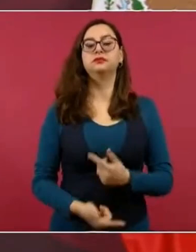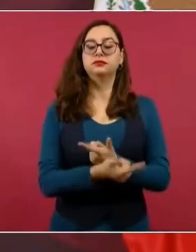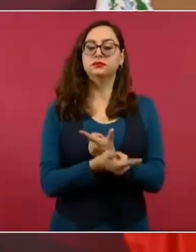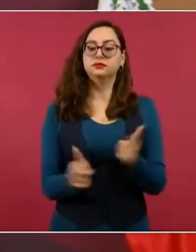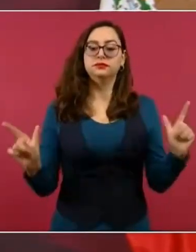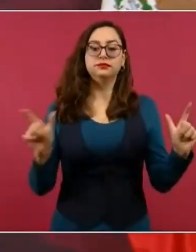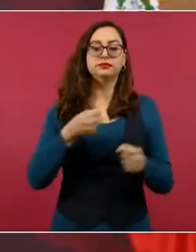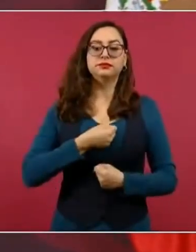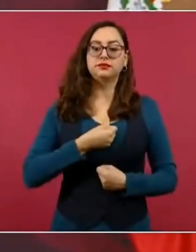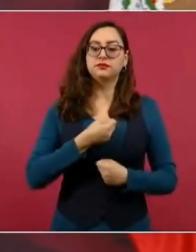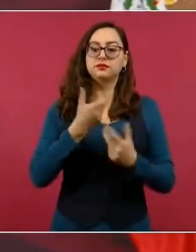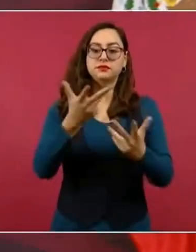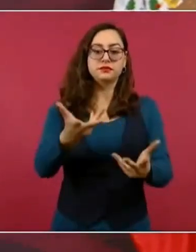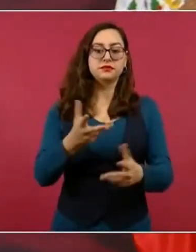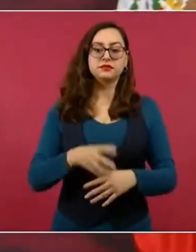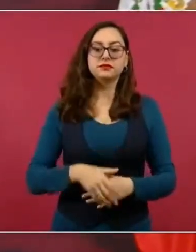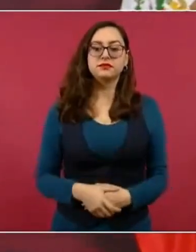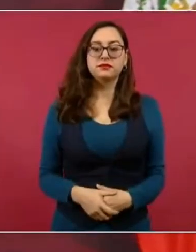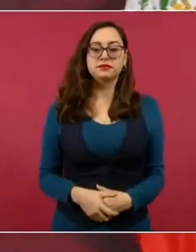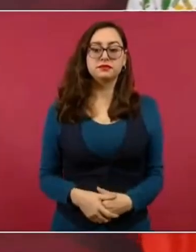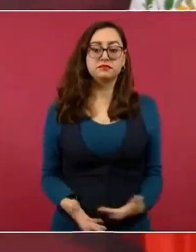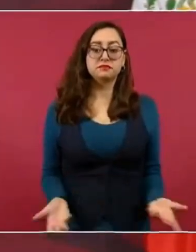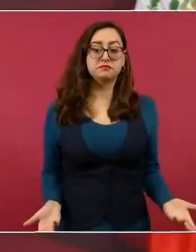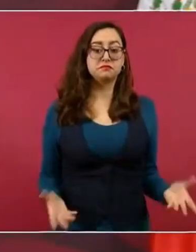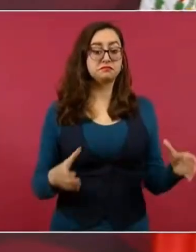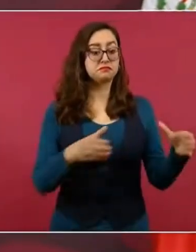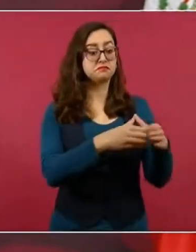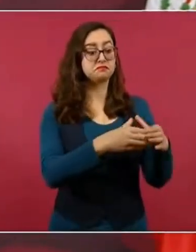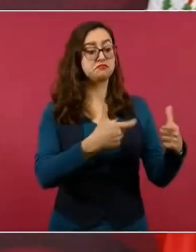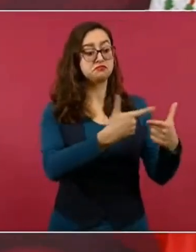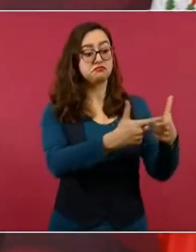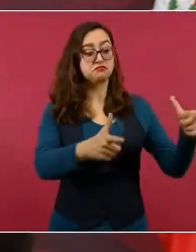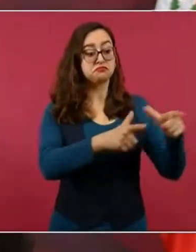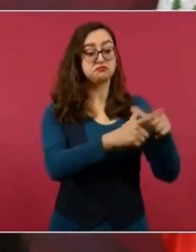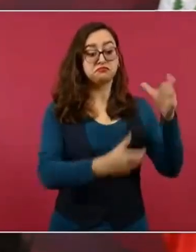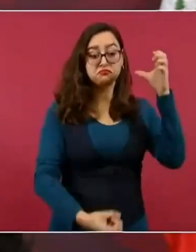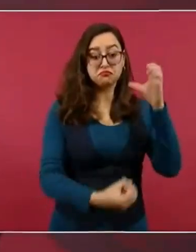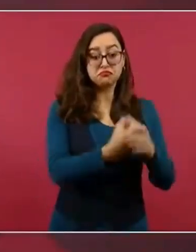entonces sobre este grupo pues eso es lo que puedo decir están en su derecho